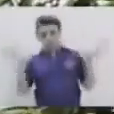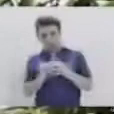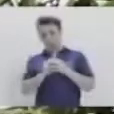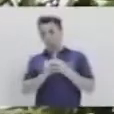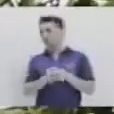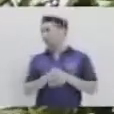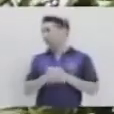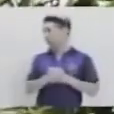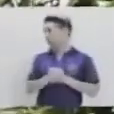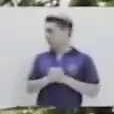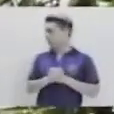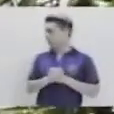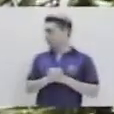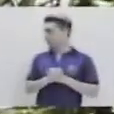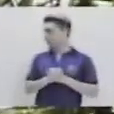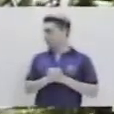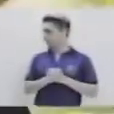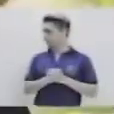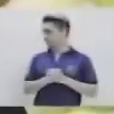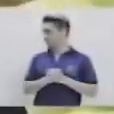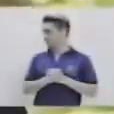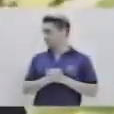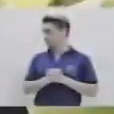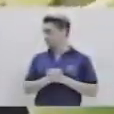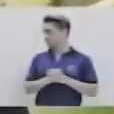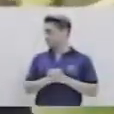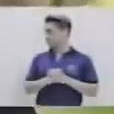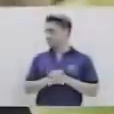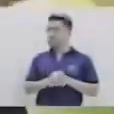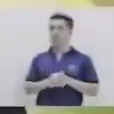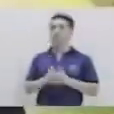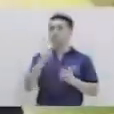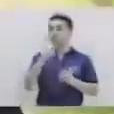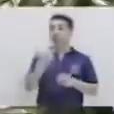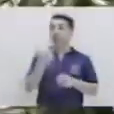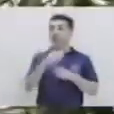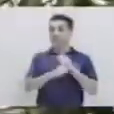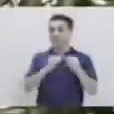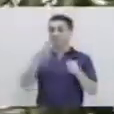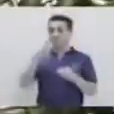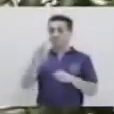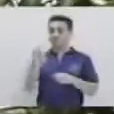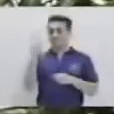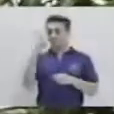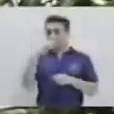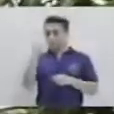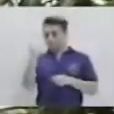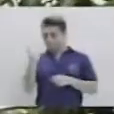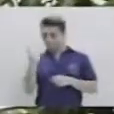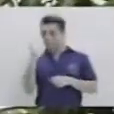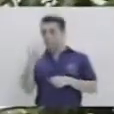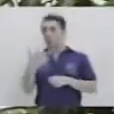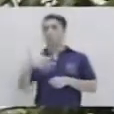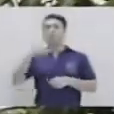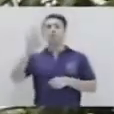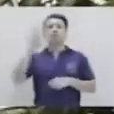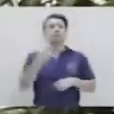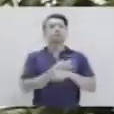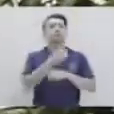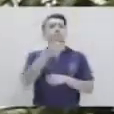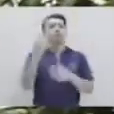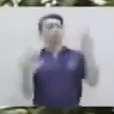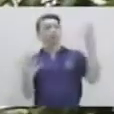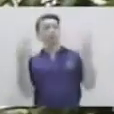conjunto. Empecemos. La primera es fresa. Entonces utilizamos la mano dominante